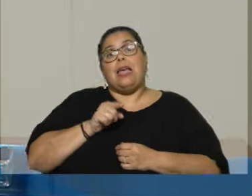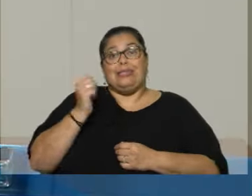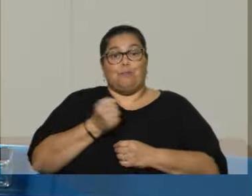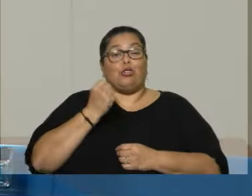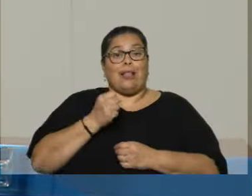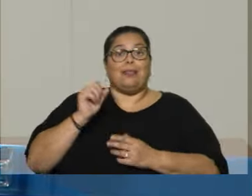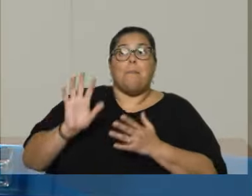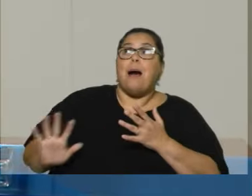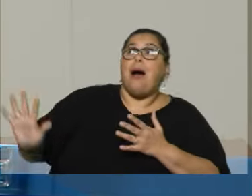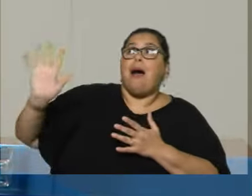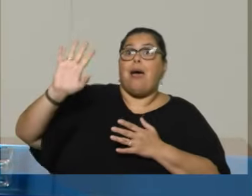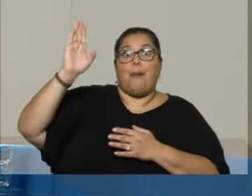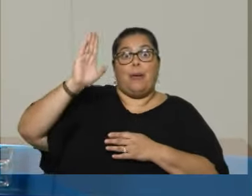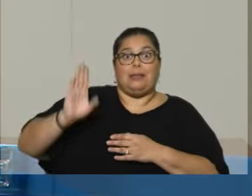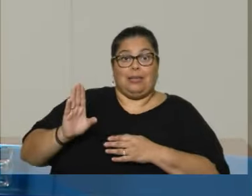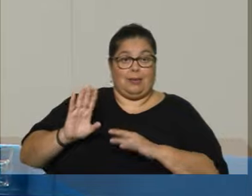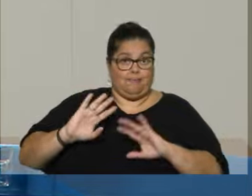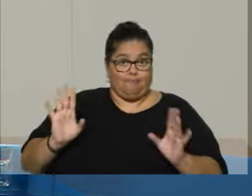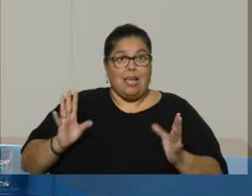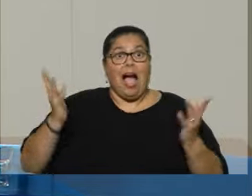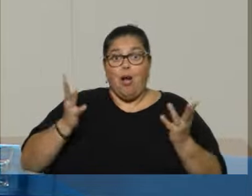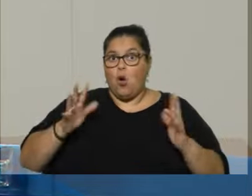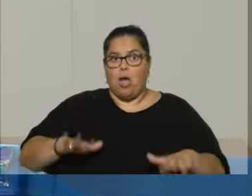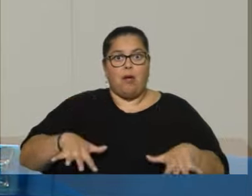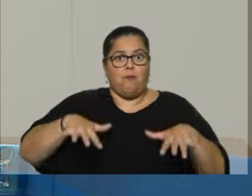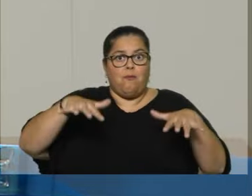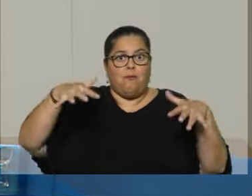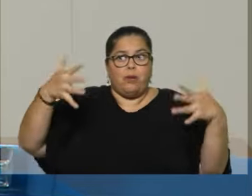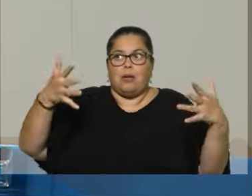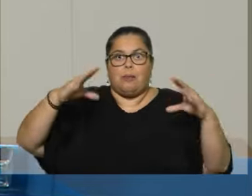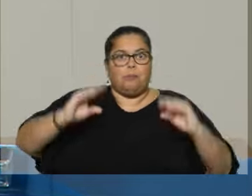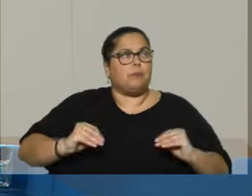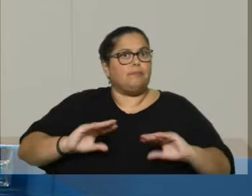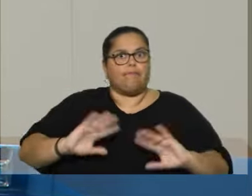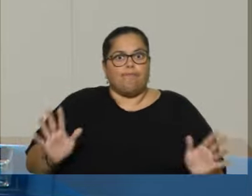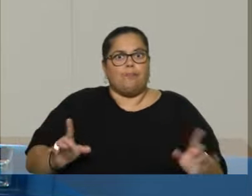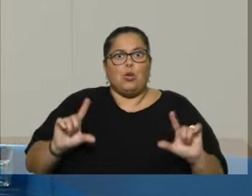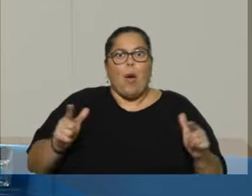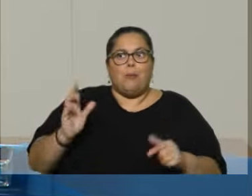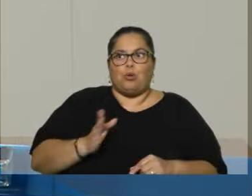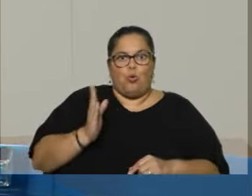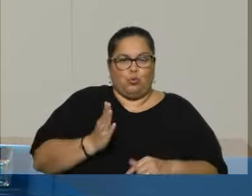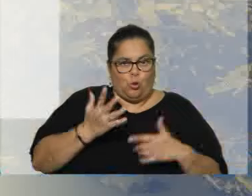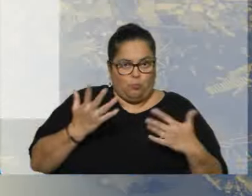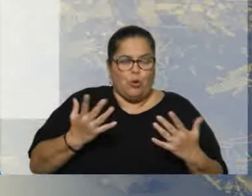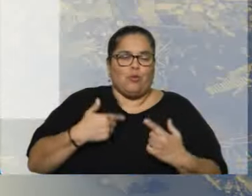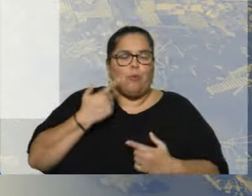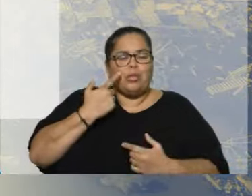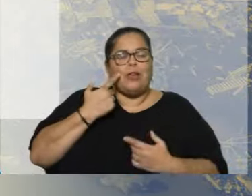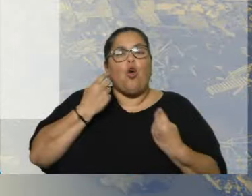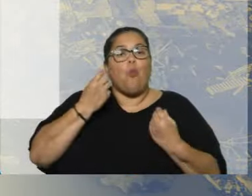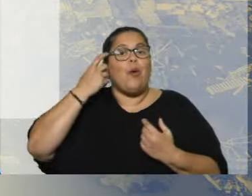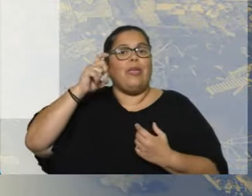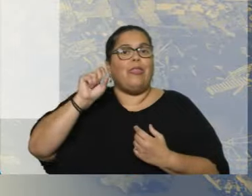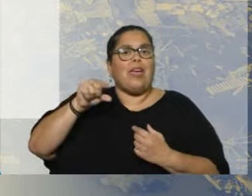a meternos ahora en el impacto del desastre, porque eso también nos va a dar una idea más general. En la siguiente placa, ahí